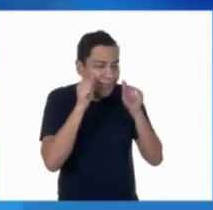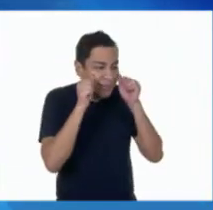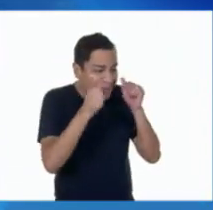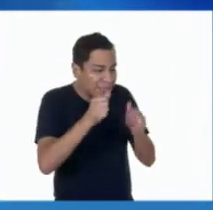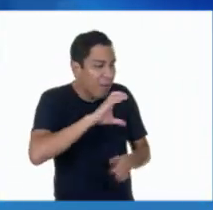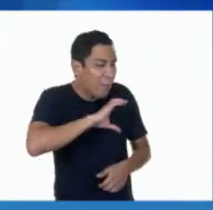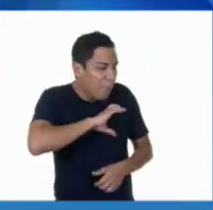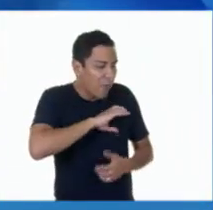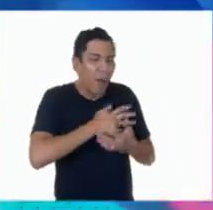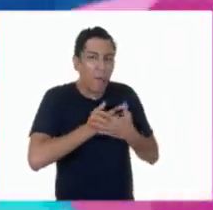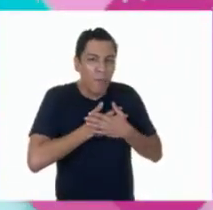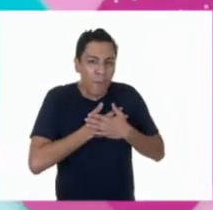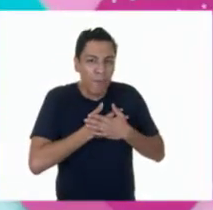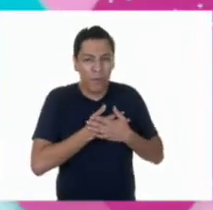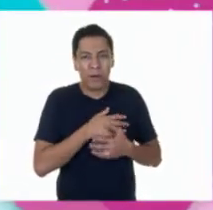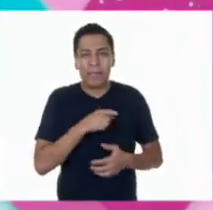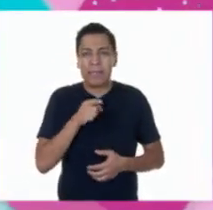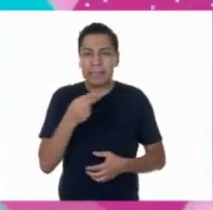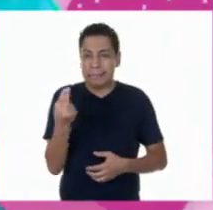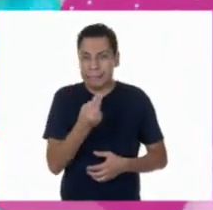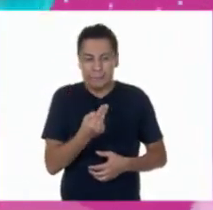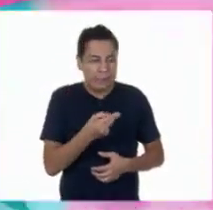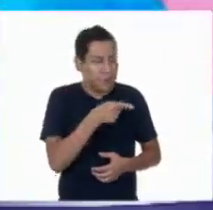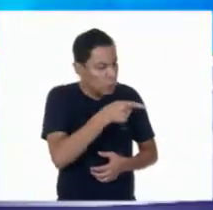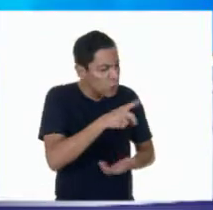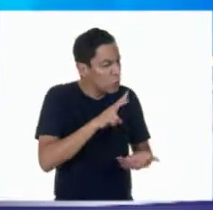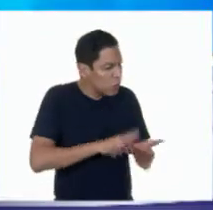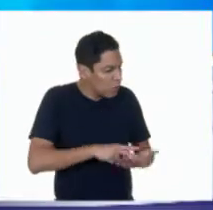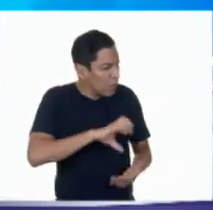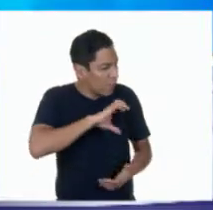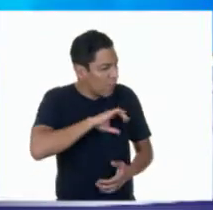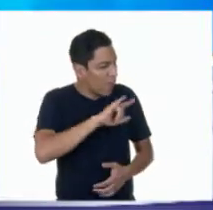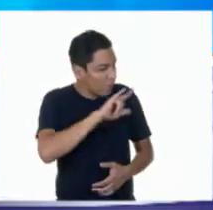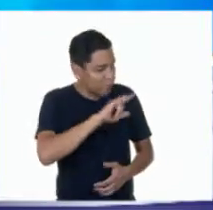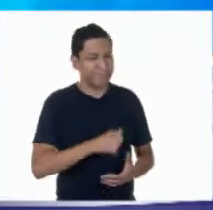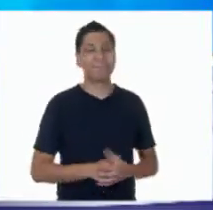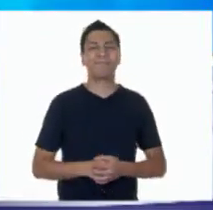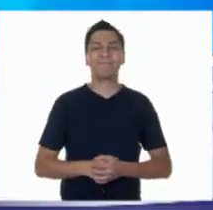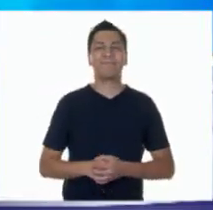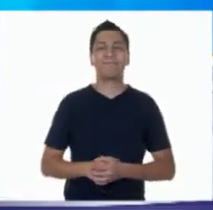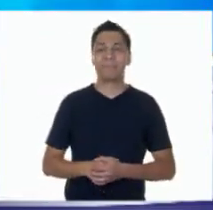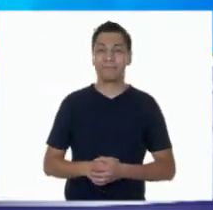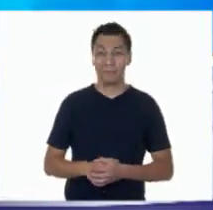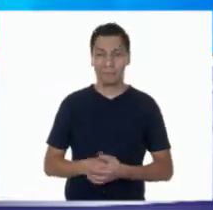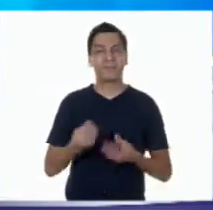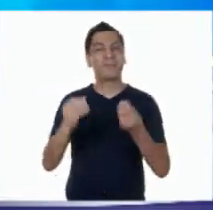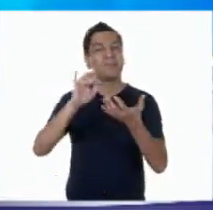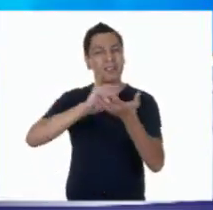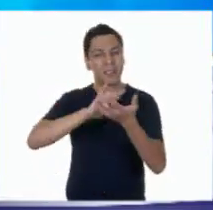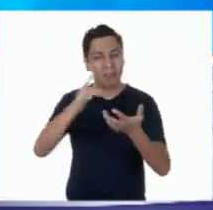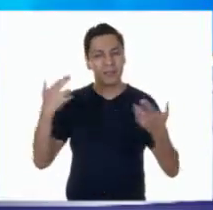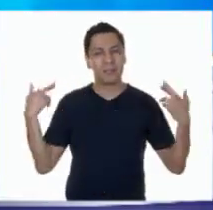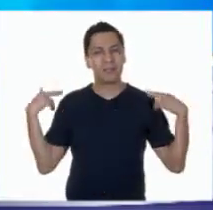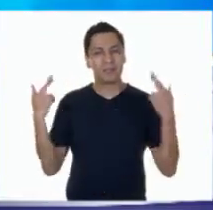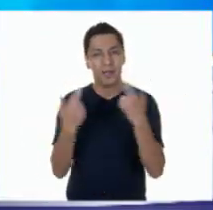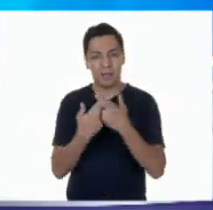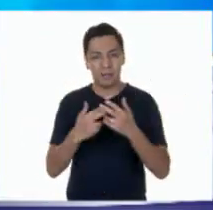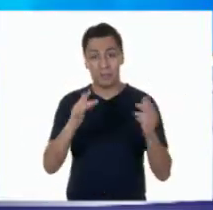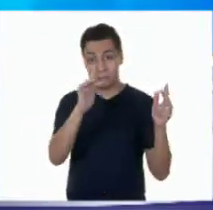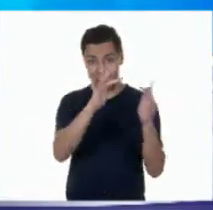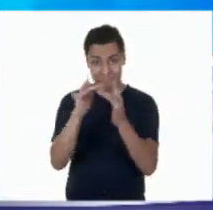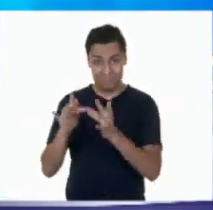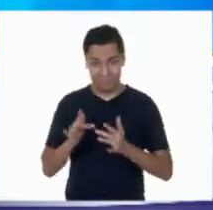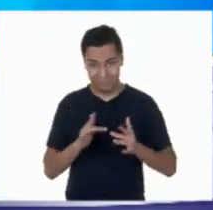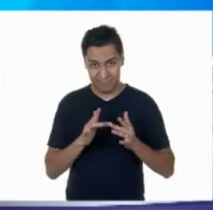sentir lo importante y lo valioso que son. Muchas gracias a las maestras y maestros por darnos estas valiosas